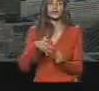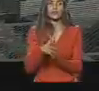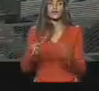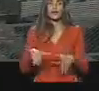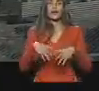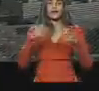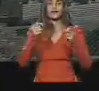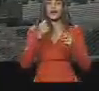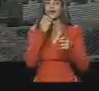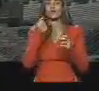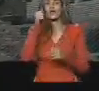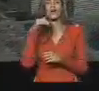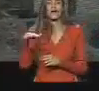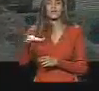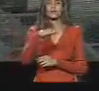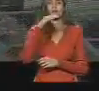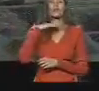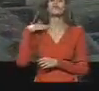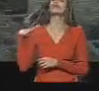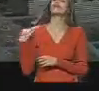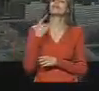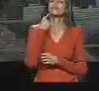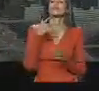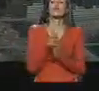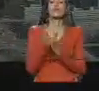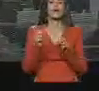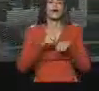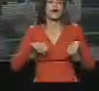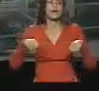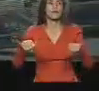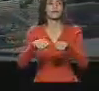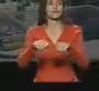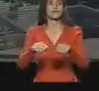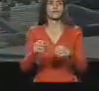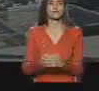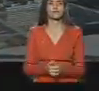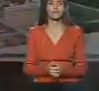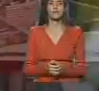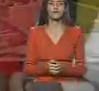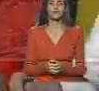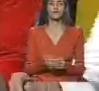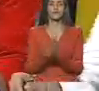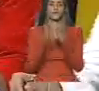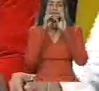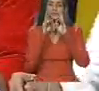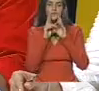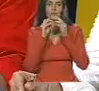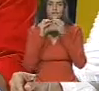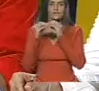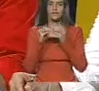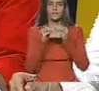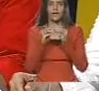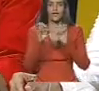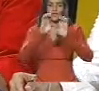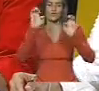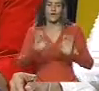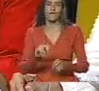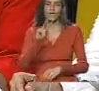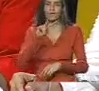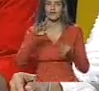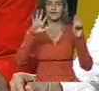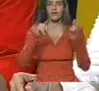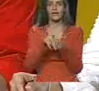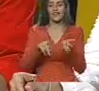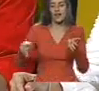rescate de tierra para los campesinos. En el área de saneamiento, infraestructura, 27